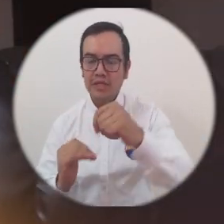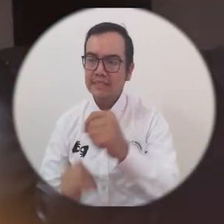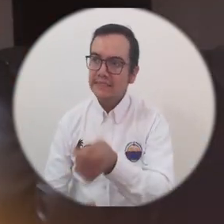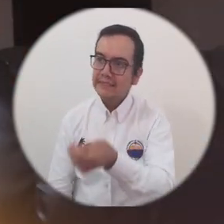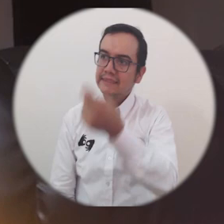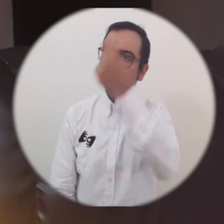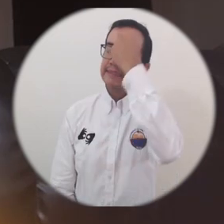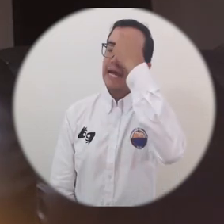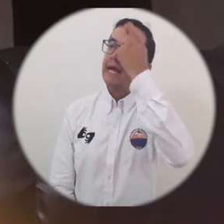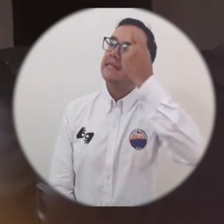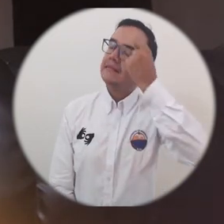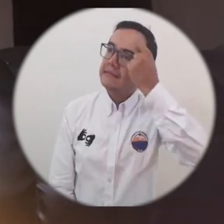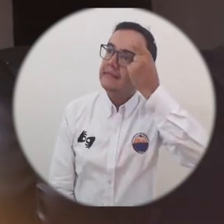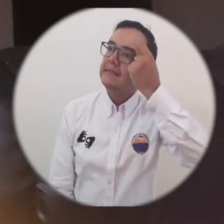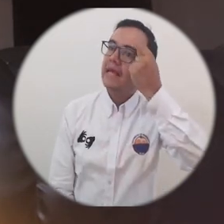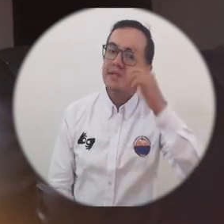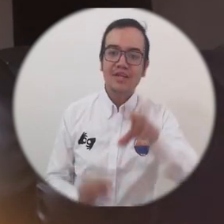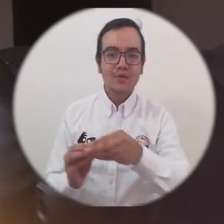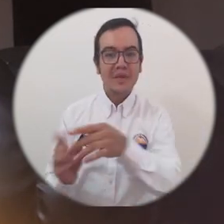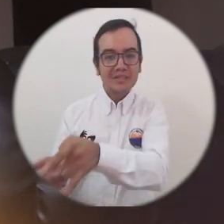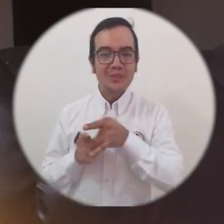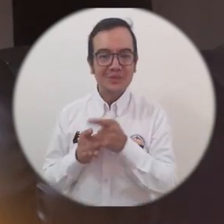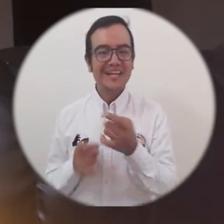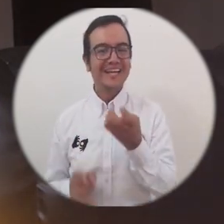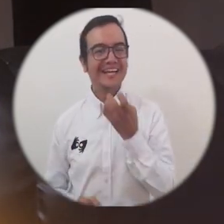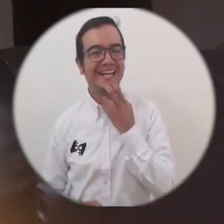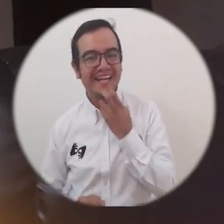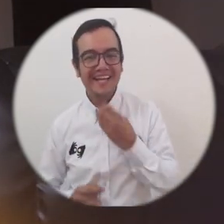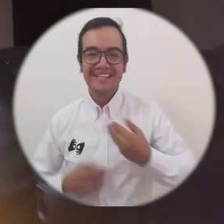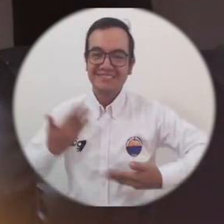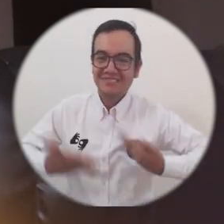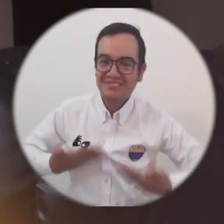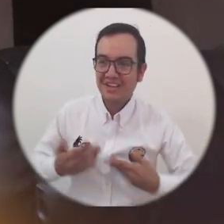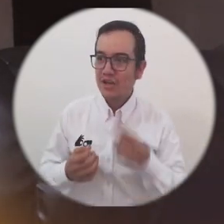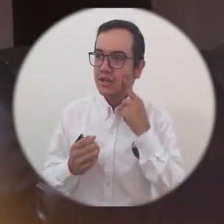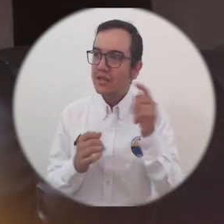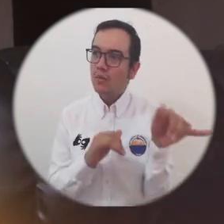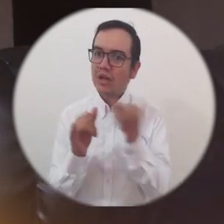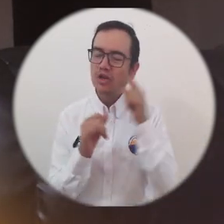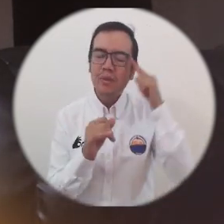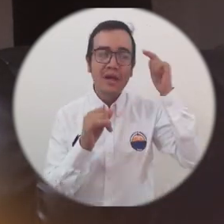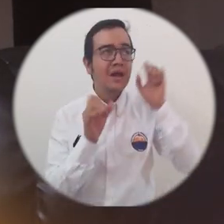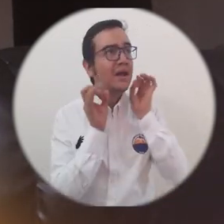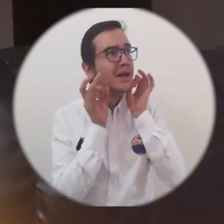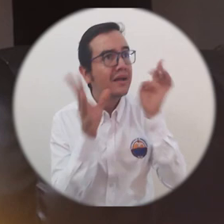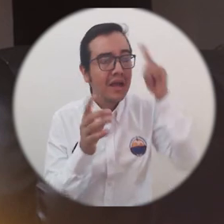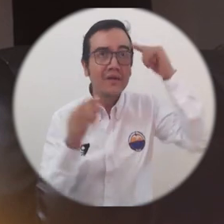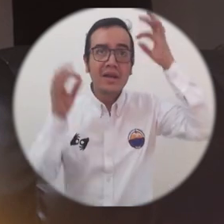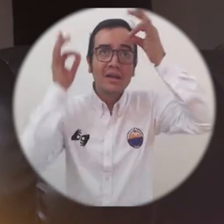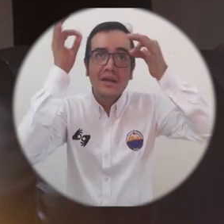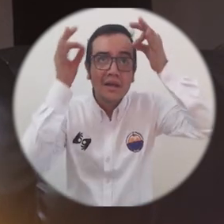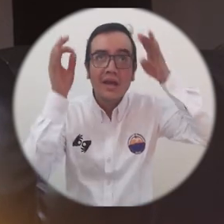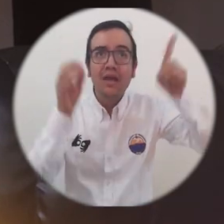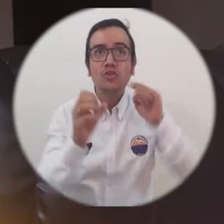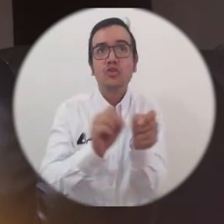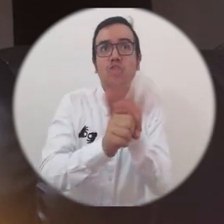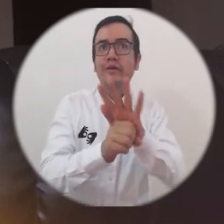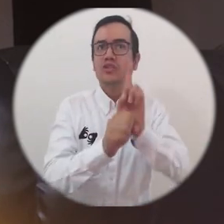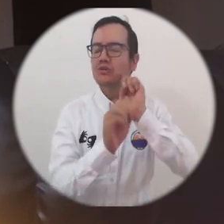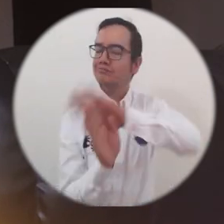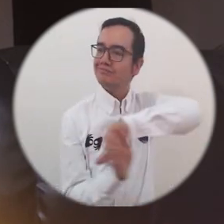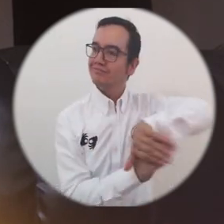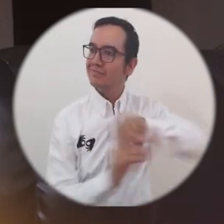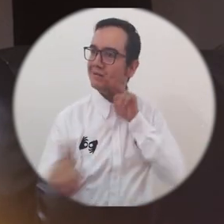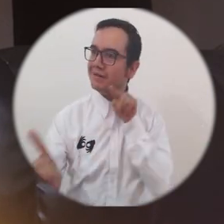de alegrarnos el rato de pensar en otro tipo de cosas y consideramos importante que ustedes puedan hacer uso de